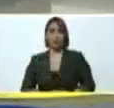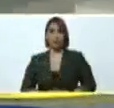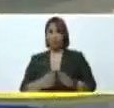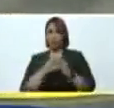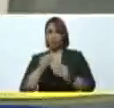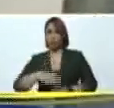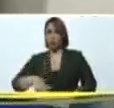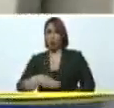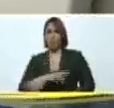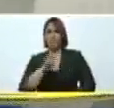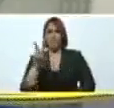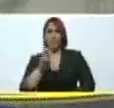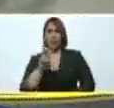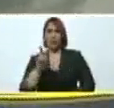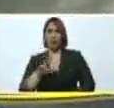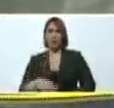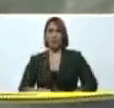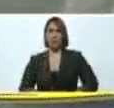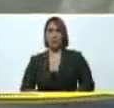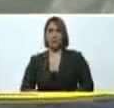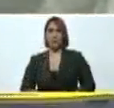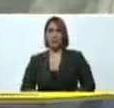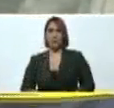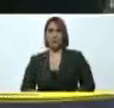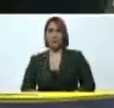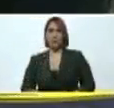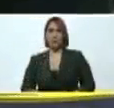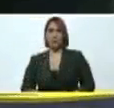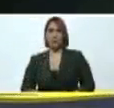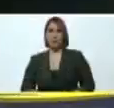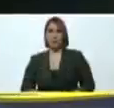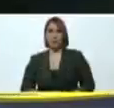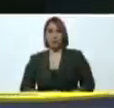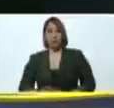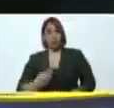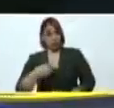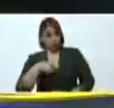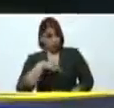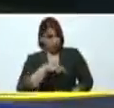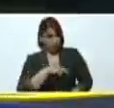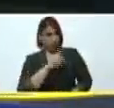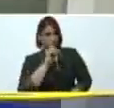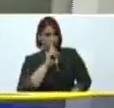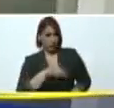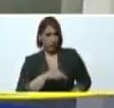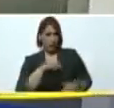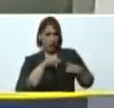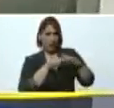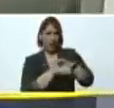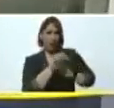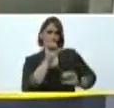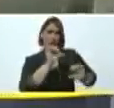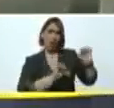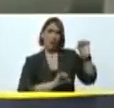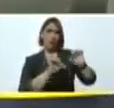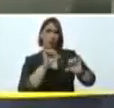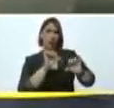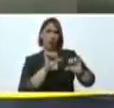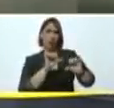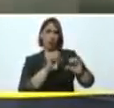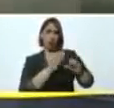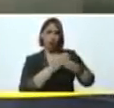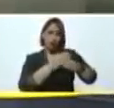Sí, mi presidente. Estamos en el laboratorio molecular. Estamos justamente entrando al laboratorio molecular.